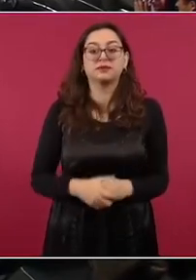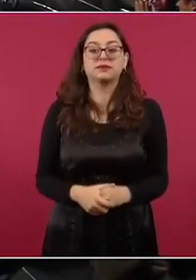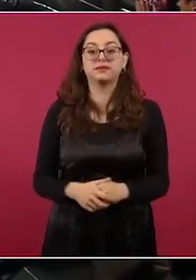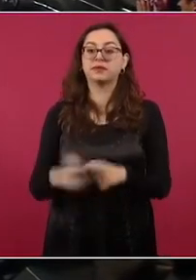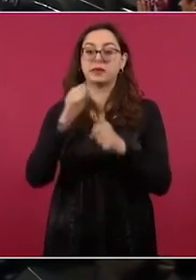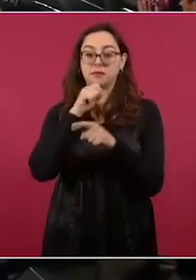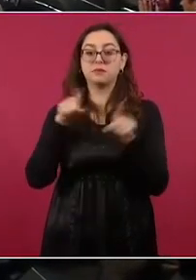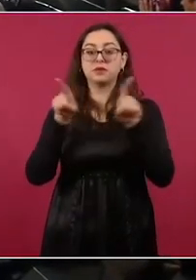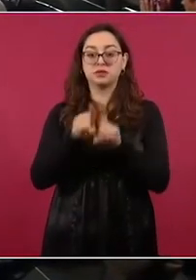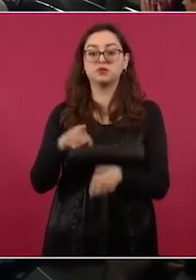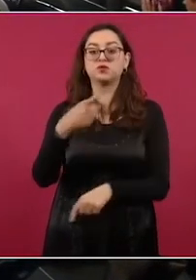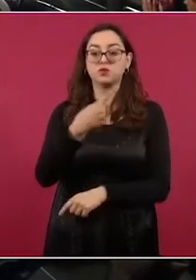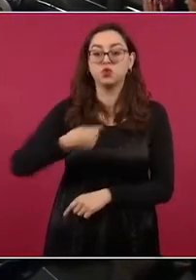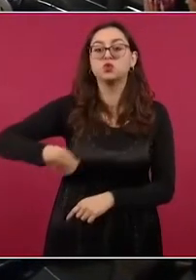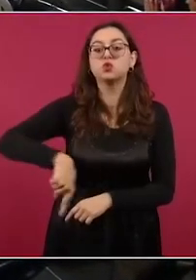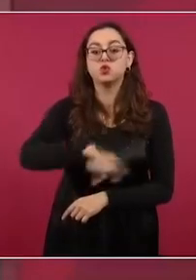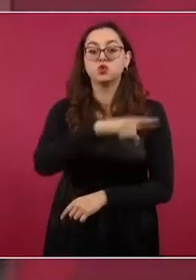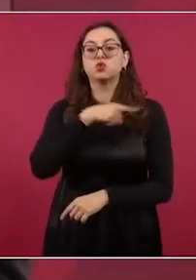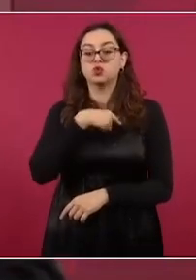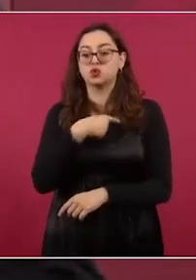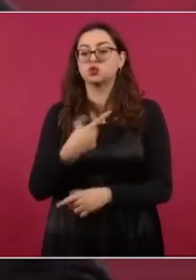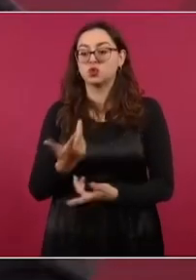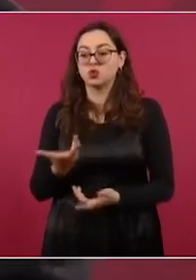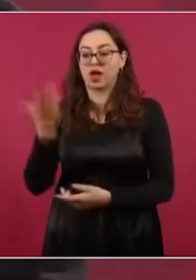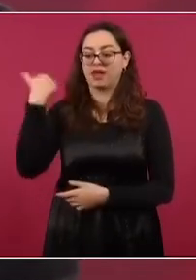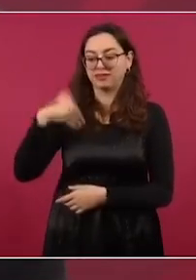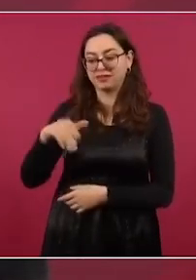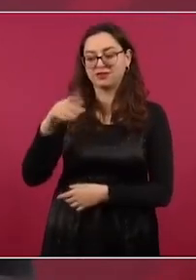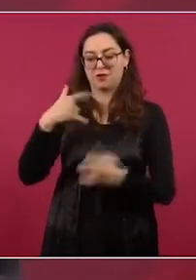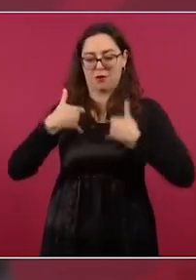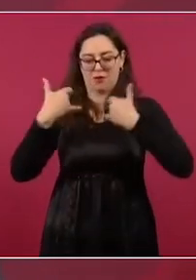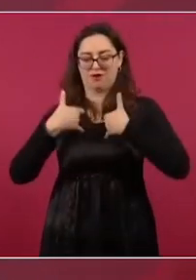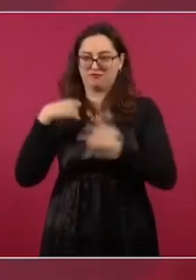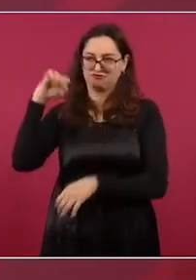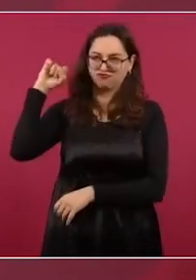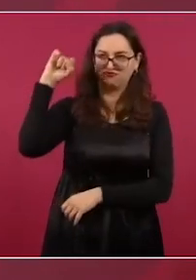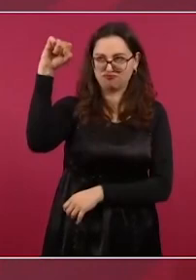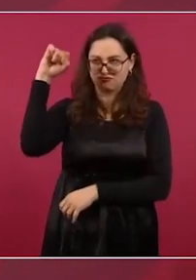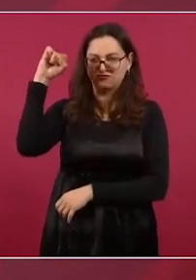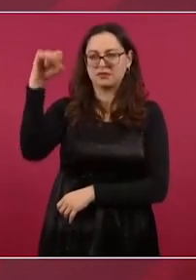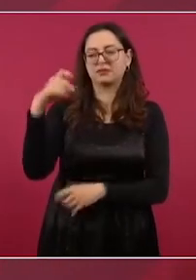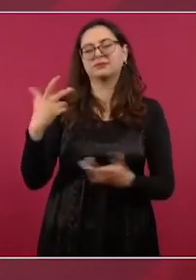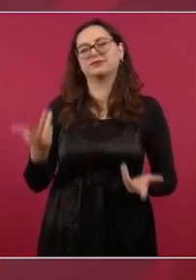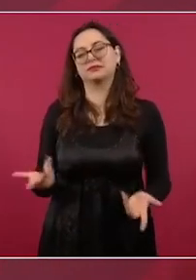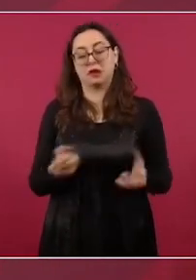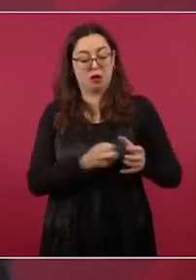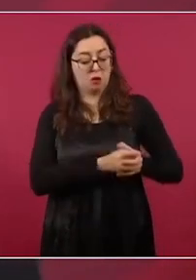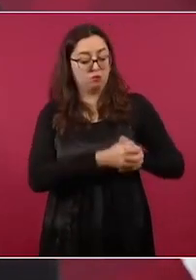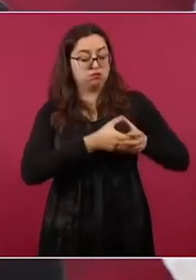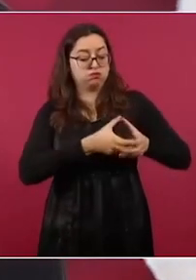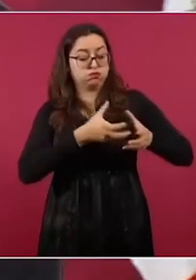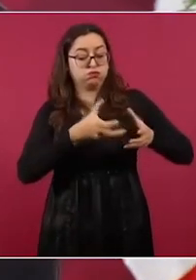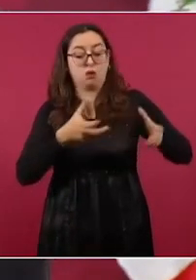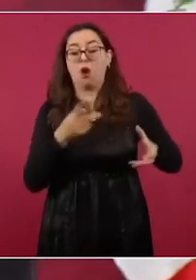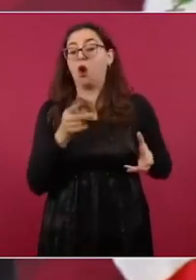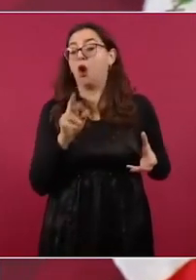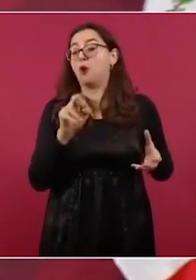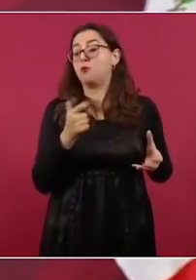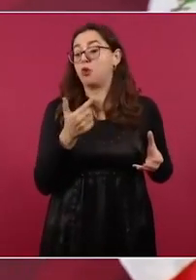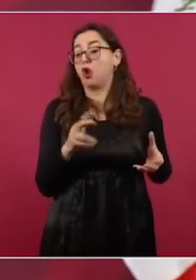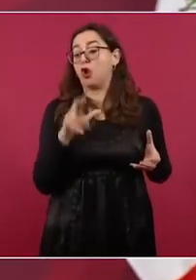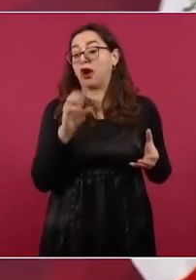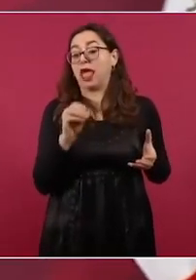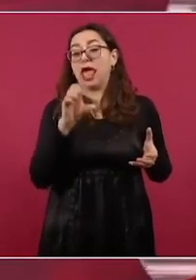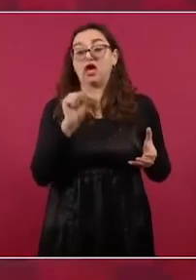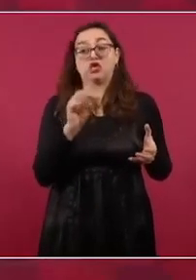no te dejes engañar cuando te hablen de progreso, porque tú te